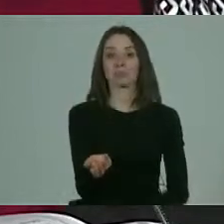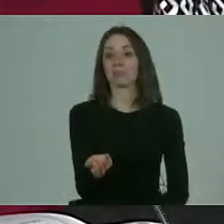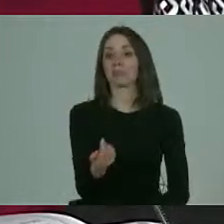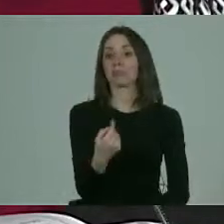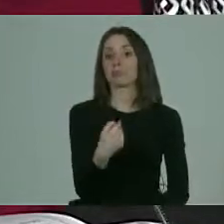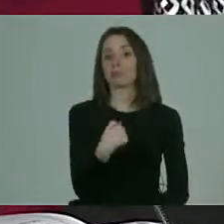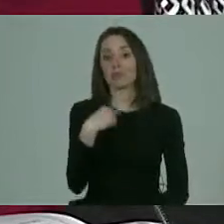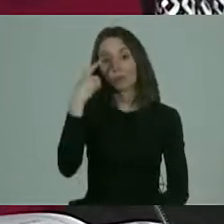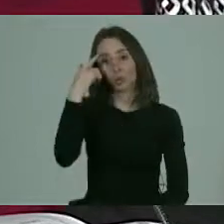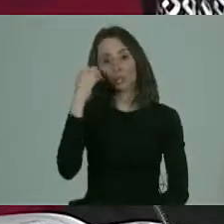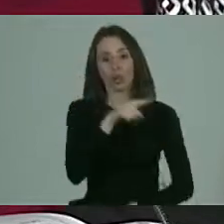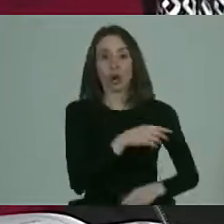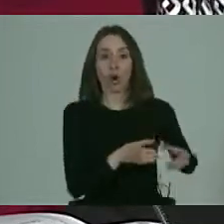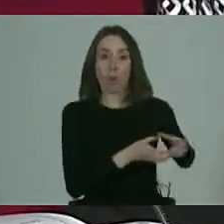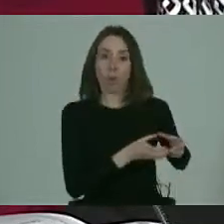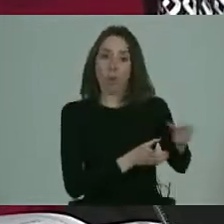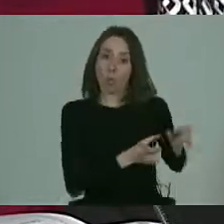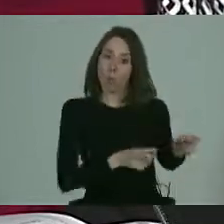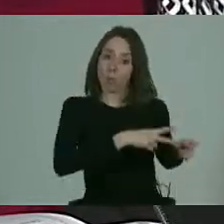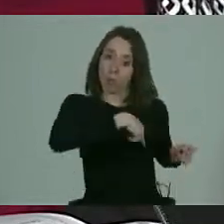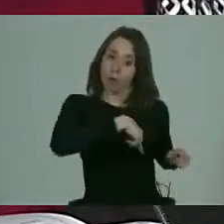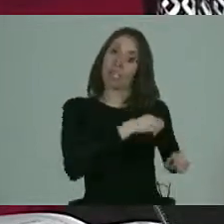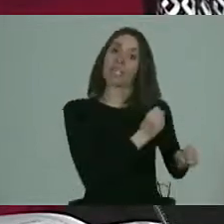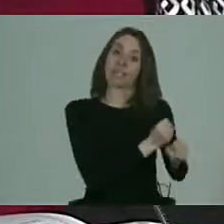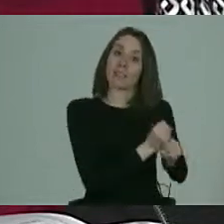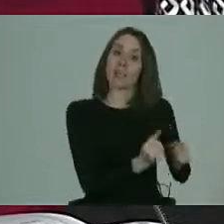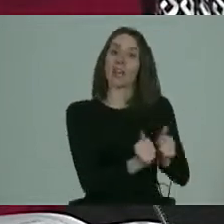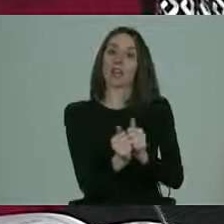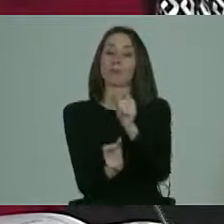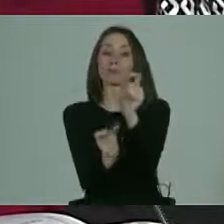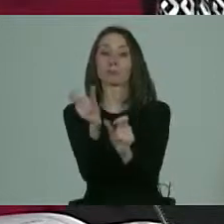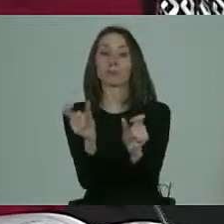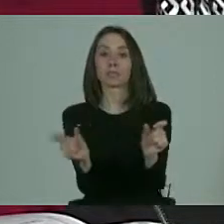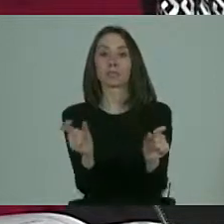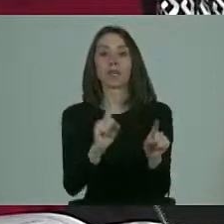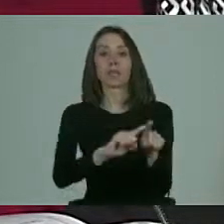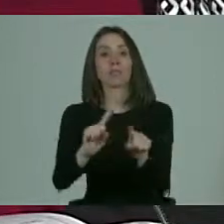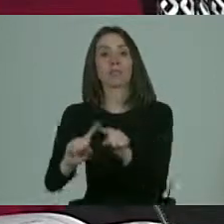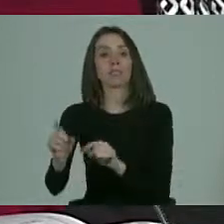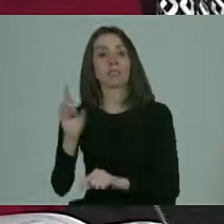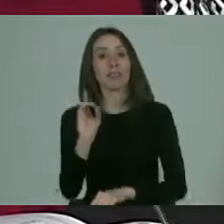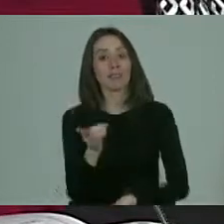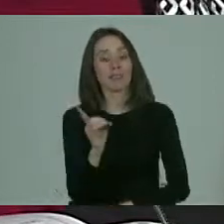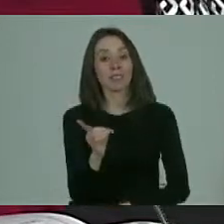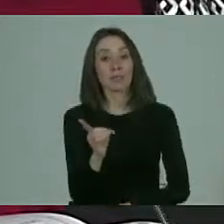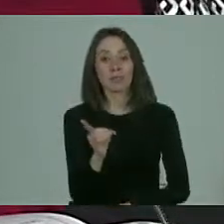creo que desde los grupos que hoy día trabajamos con personas con distintas discapacidades,